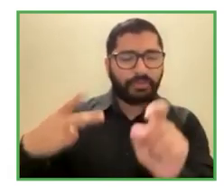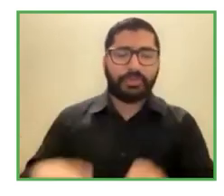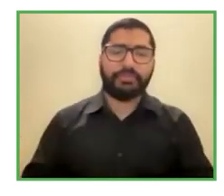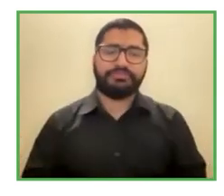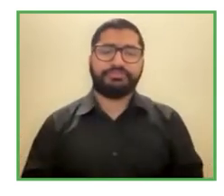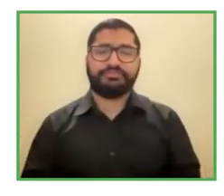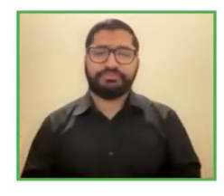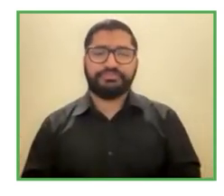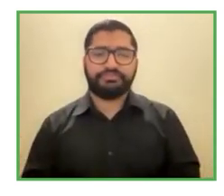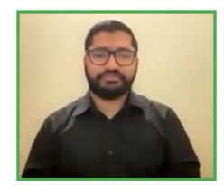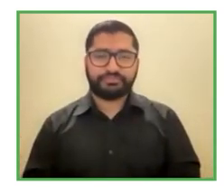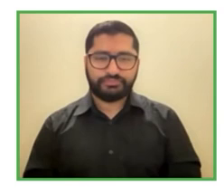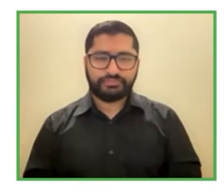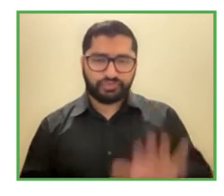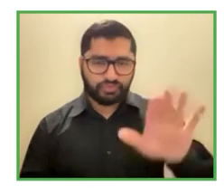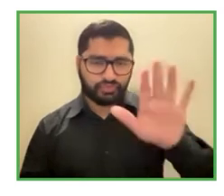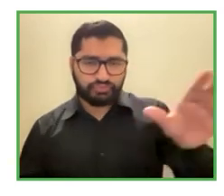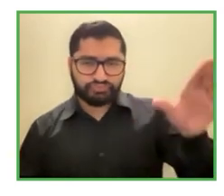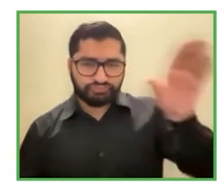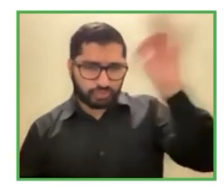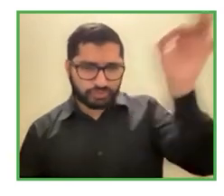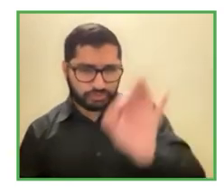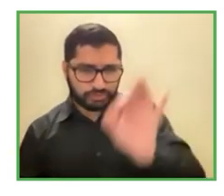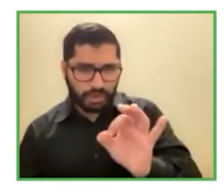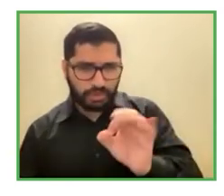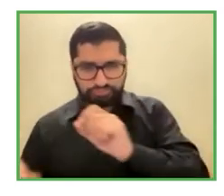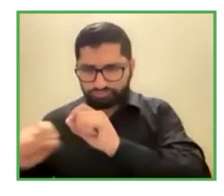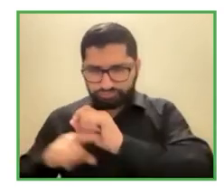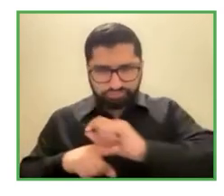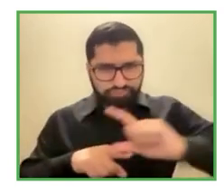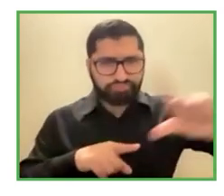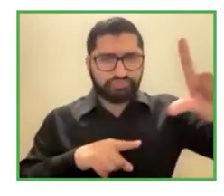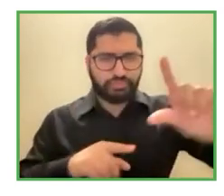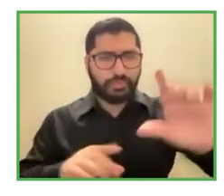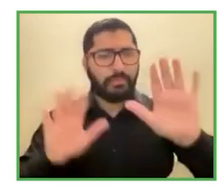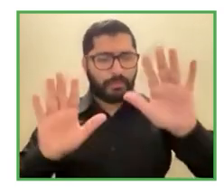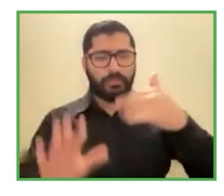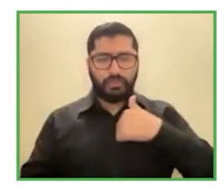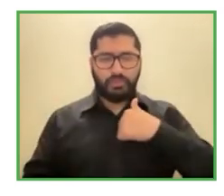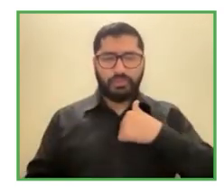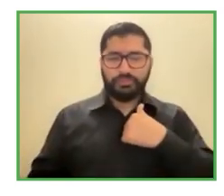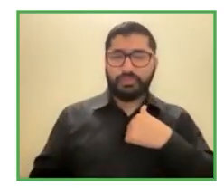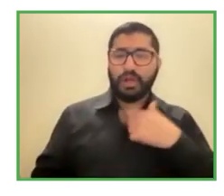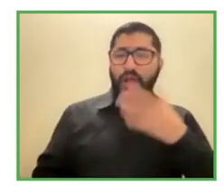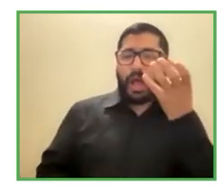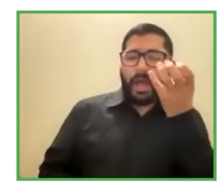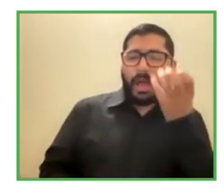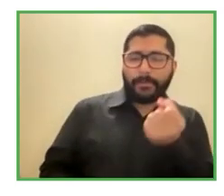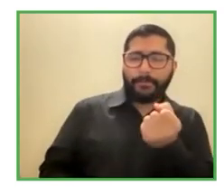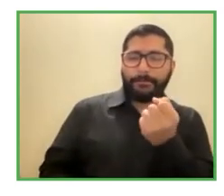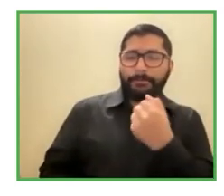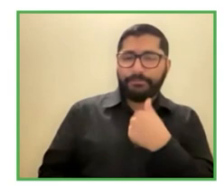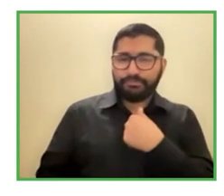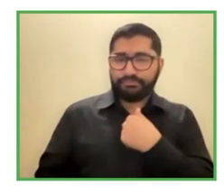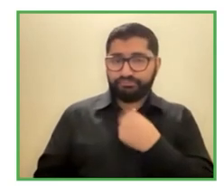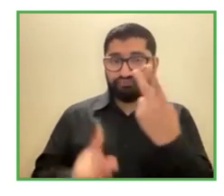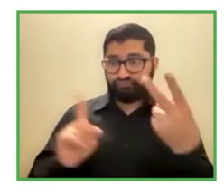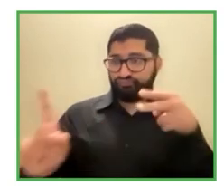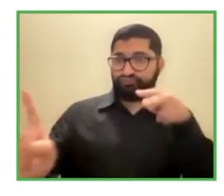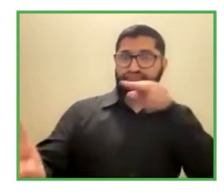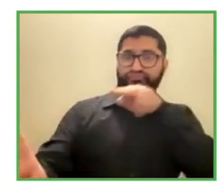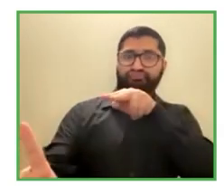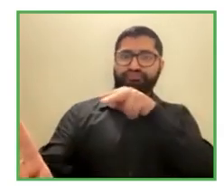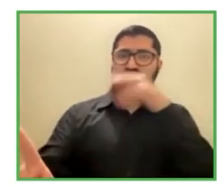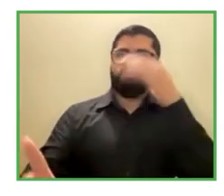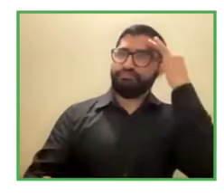de porcentajes mira yo tengo tengo una visión encontrada al respecto cuando yo comencé con SECO